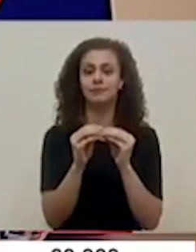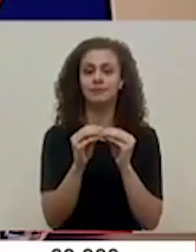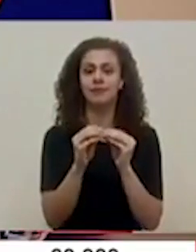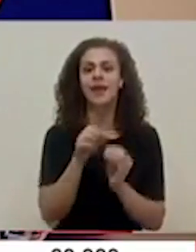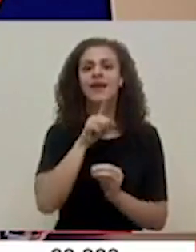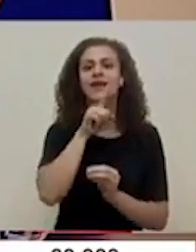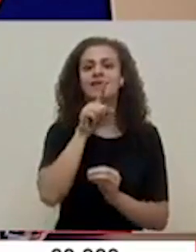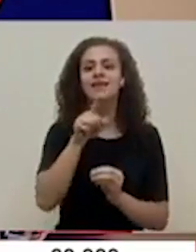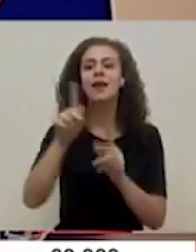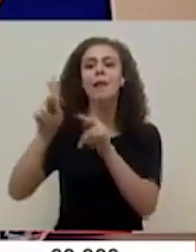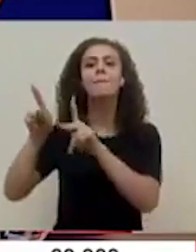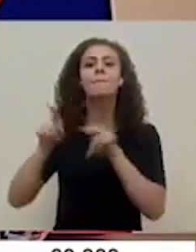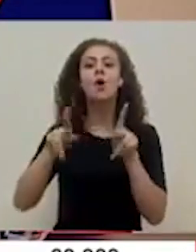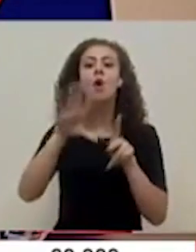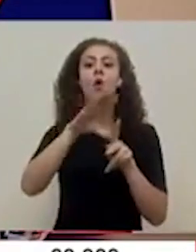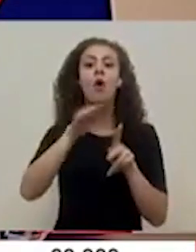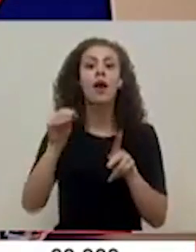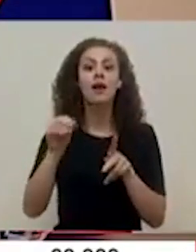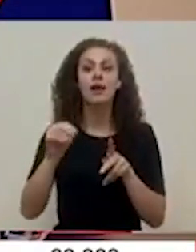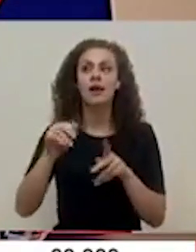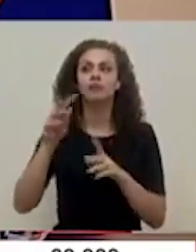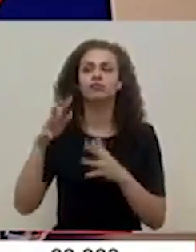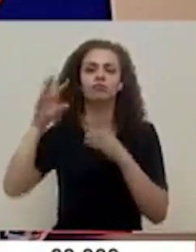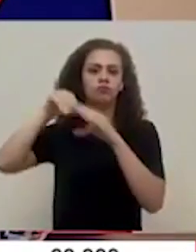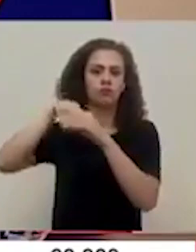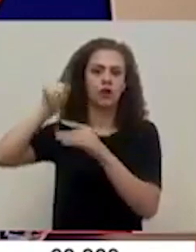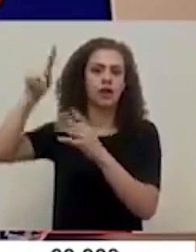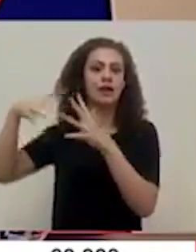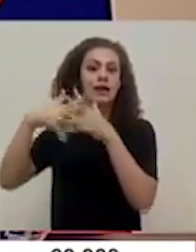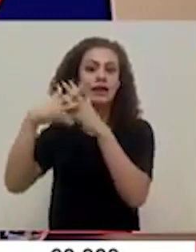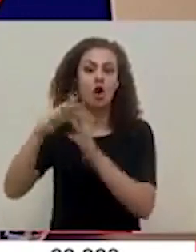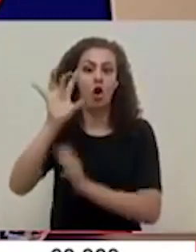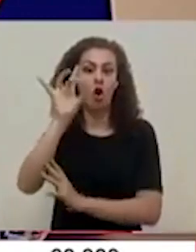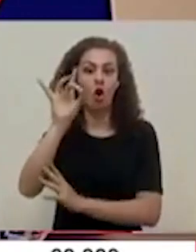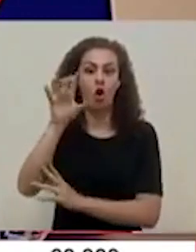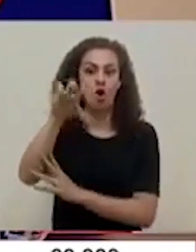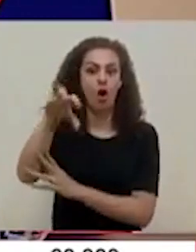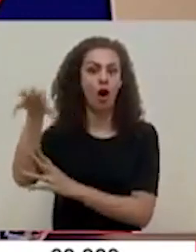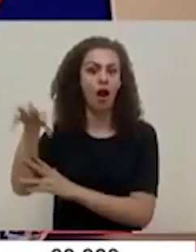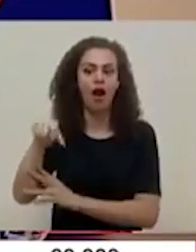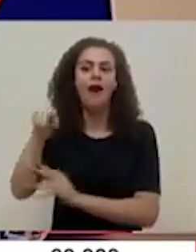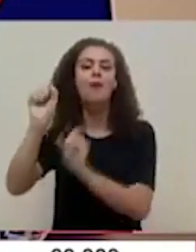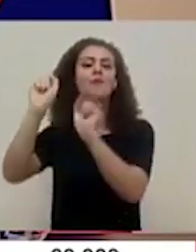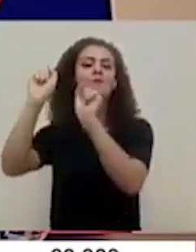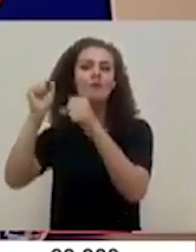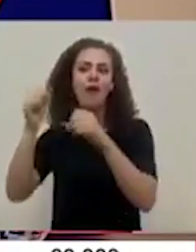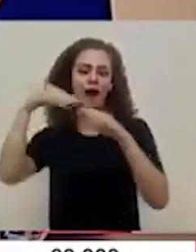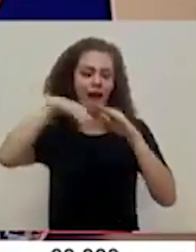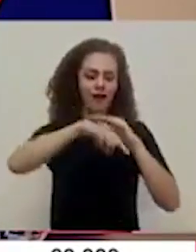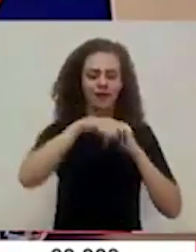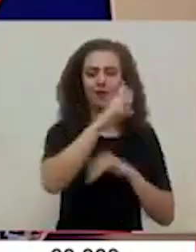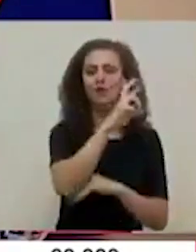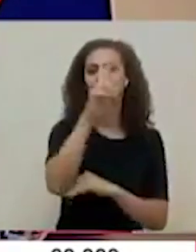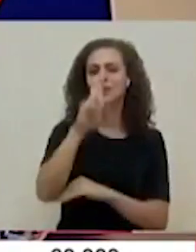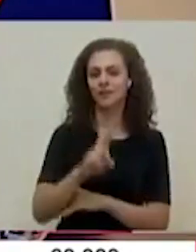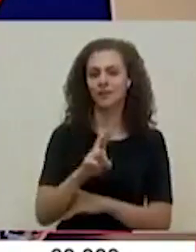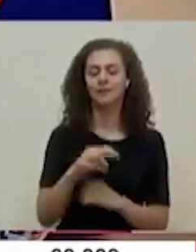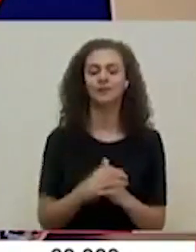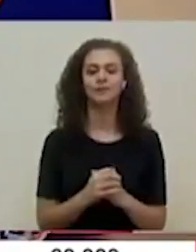es decir, ciudadanos y residentes de los Estados Unidos de estos 8 estados que podrán ingresar a Costa Rica.